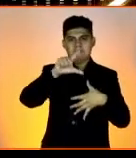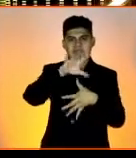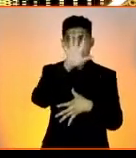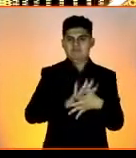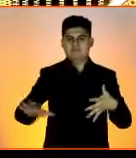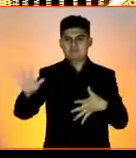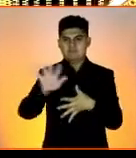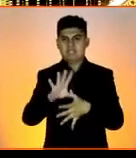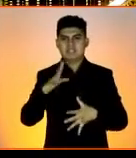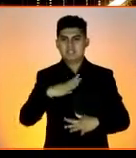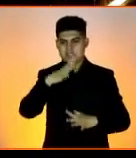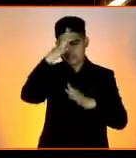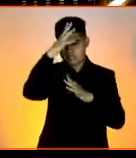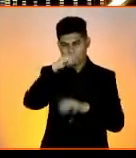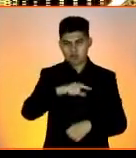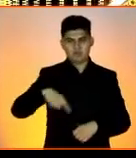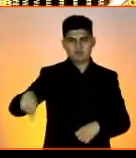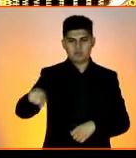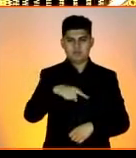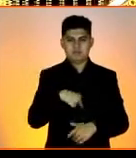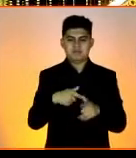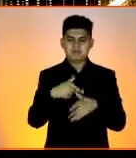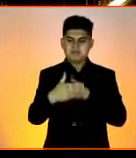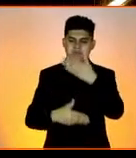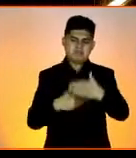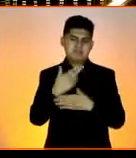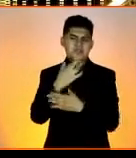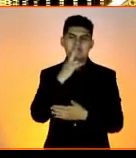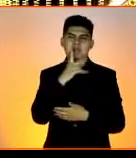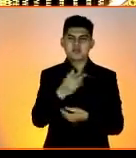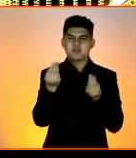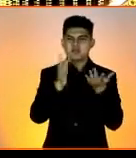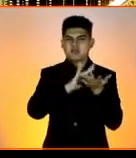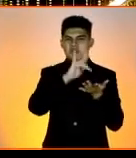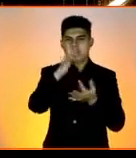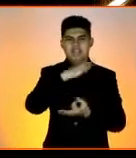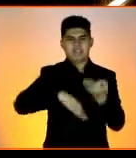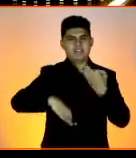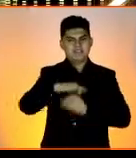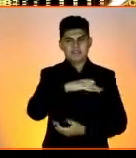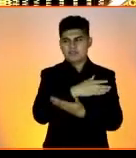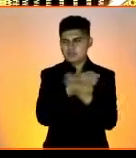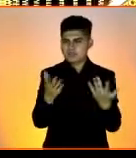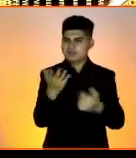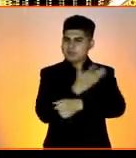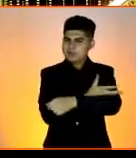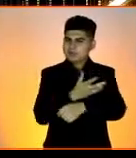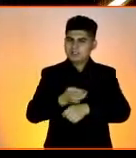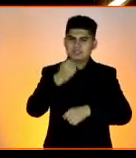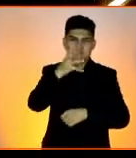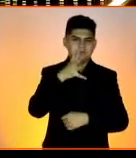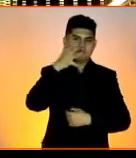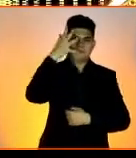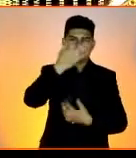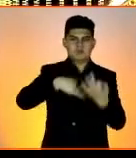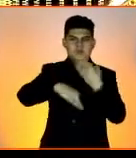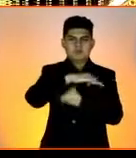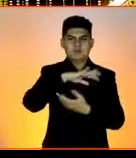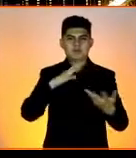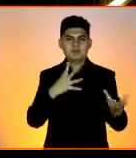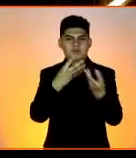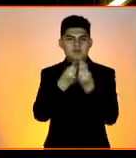visión de negocio y la mejora continua. Muchas gracias a todos ustedes por compartir esta visión, porque juntos